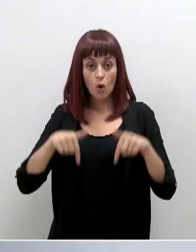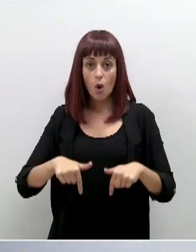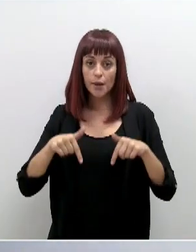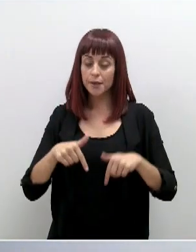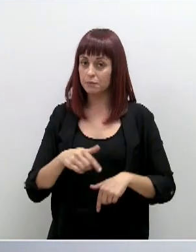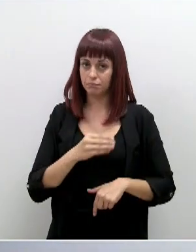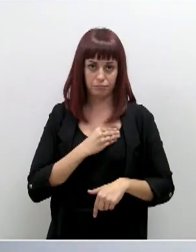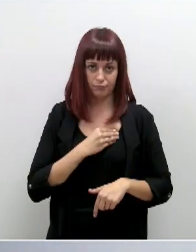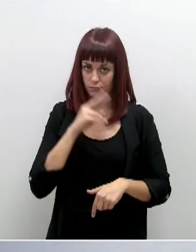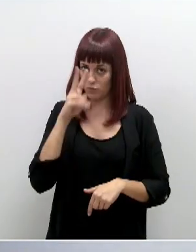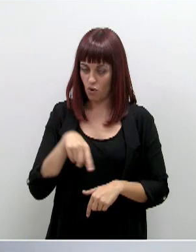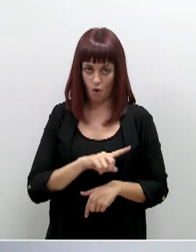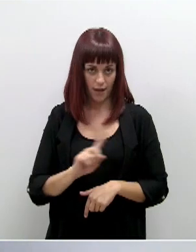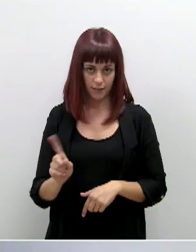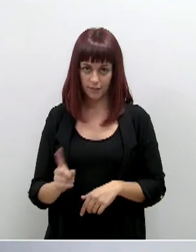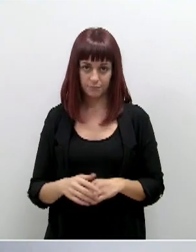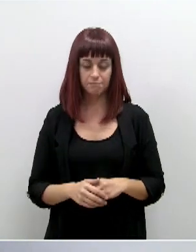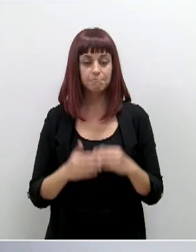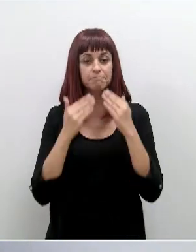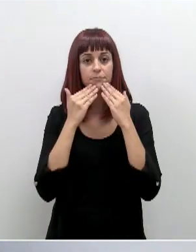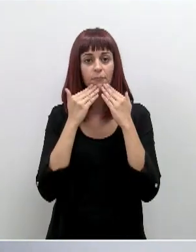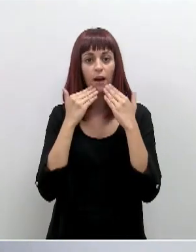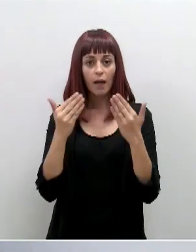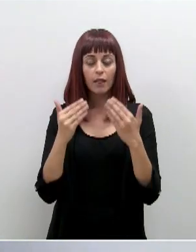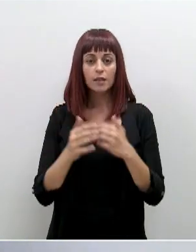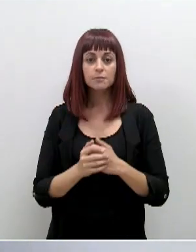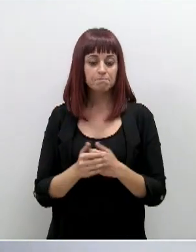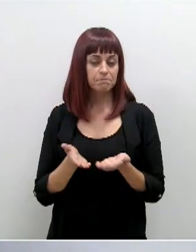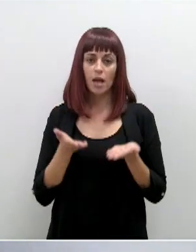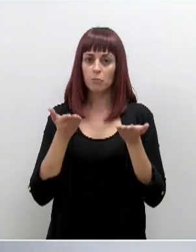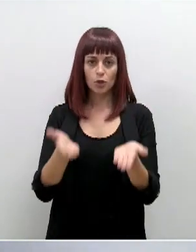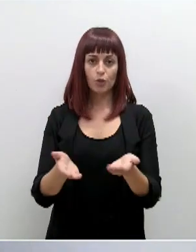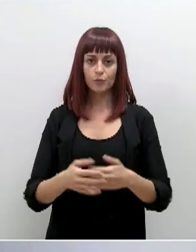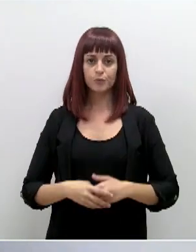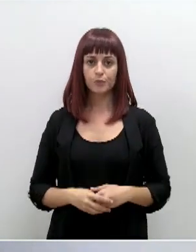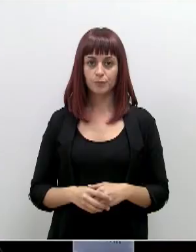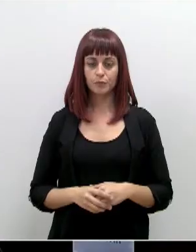Hoy, desgraciadamente, no es así. Muchas gracias y quedo a su disposición.